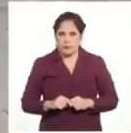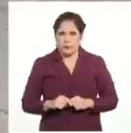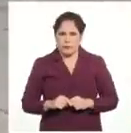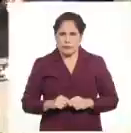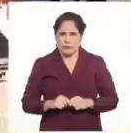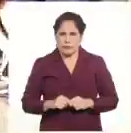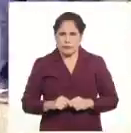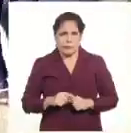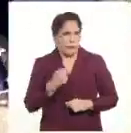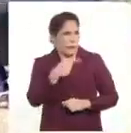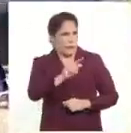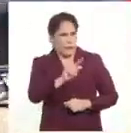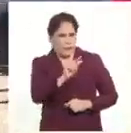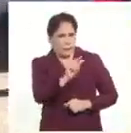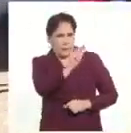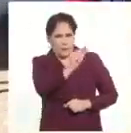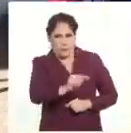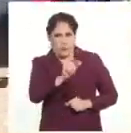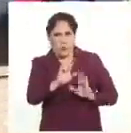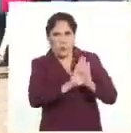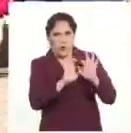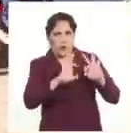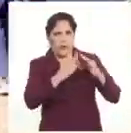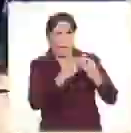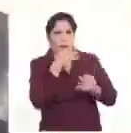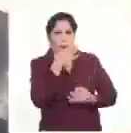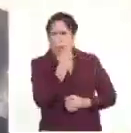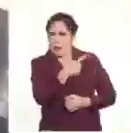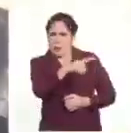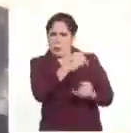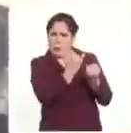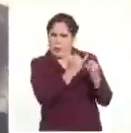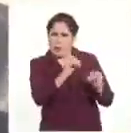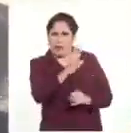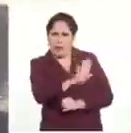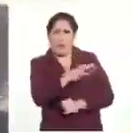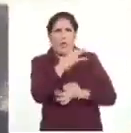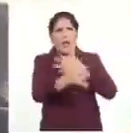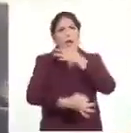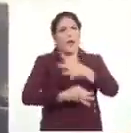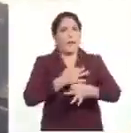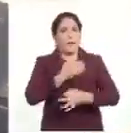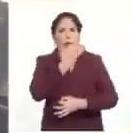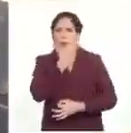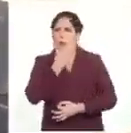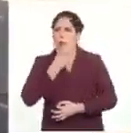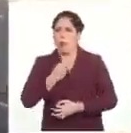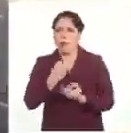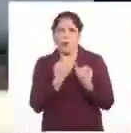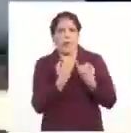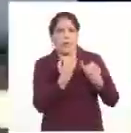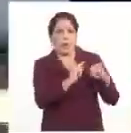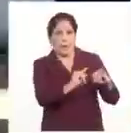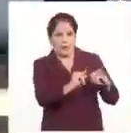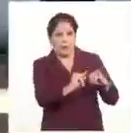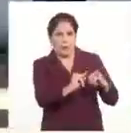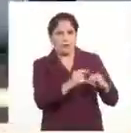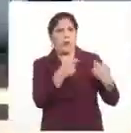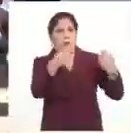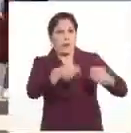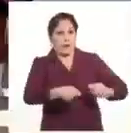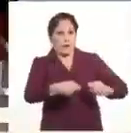La autonomía progresiva contemplada en el nuevo Código de las Familias en Cuba se refiere a la actitud de niñas, niños y adolescentes para tomar